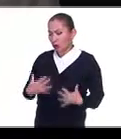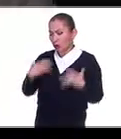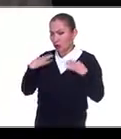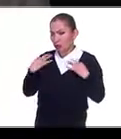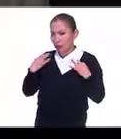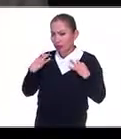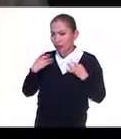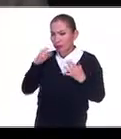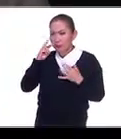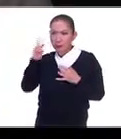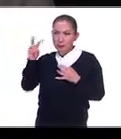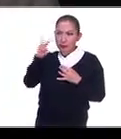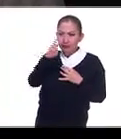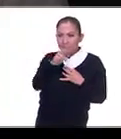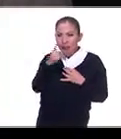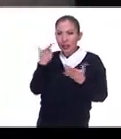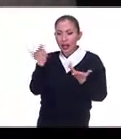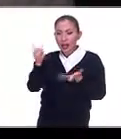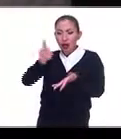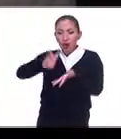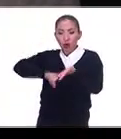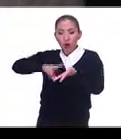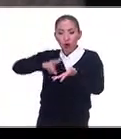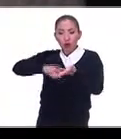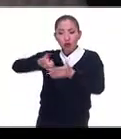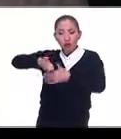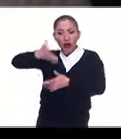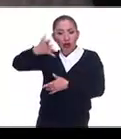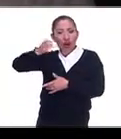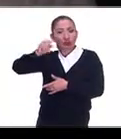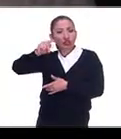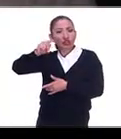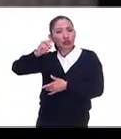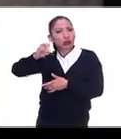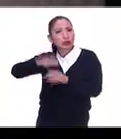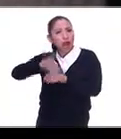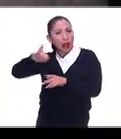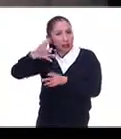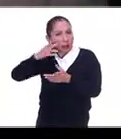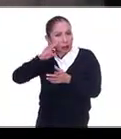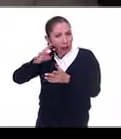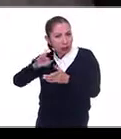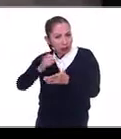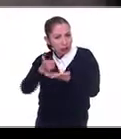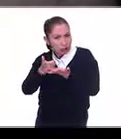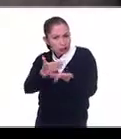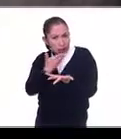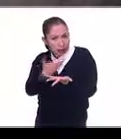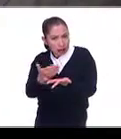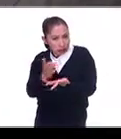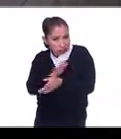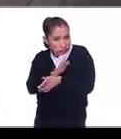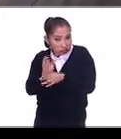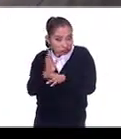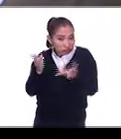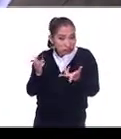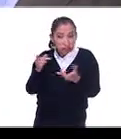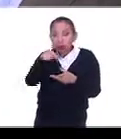y sobre todo de estos textiles, nos decían que el costo es alto. Sí. ¿Por qué? ¿Se justifica? Esto, por ejemplo,